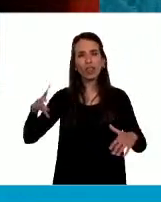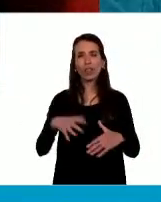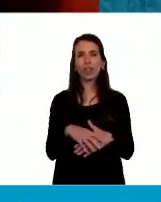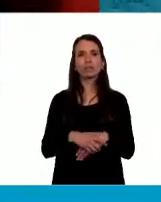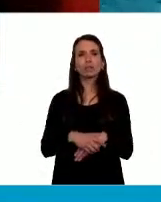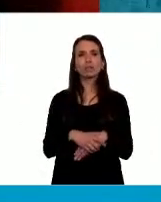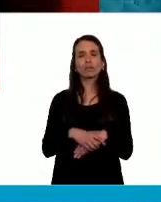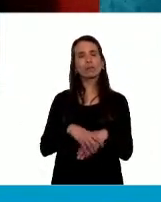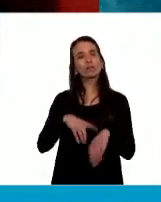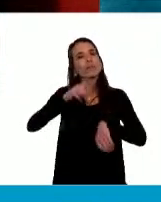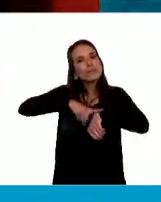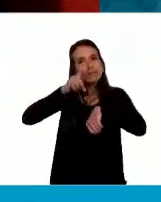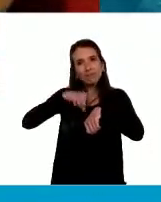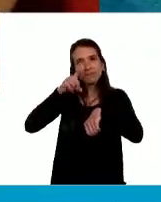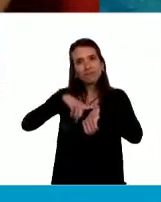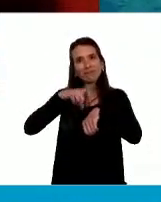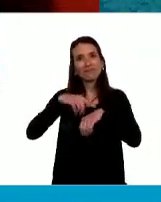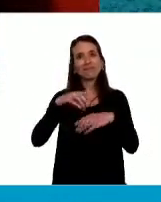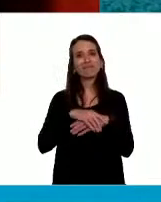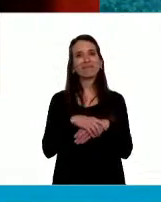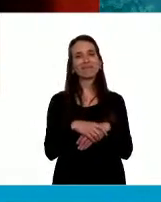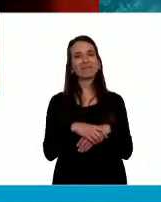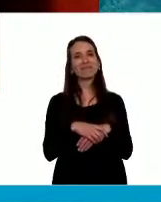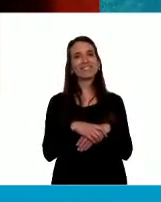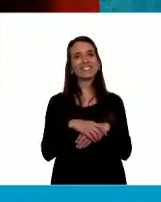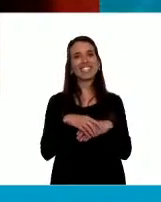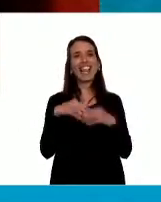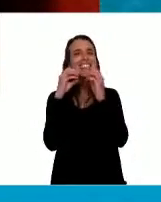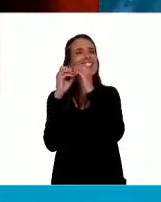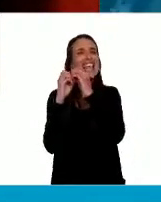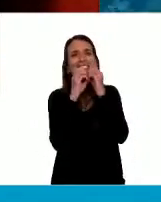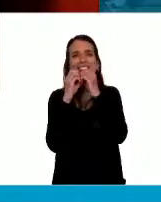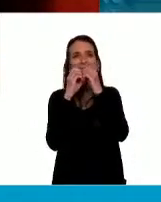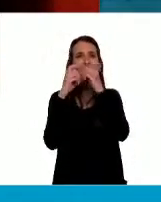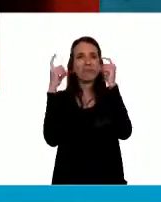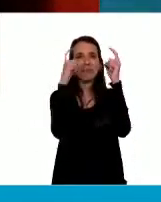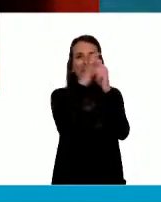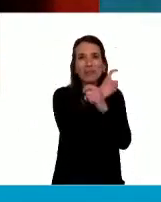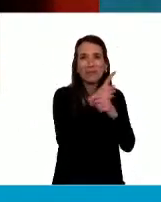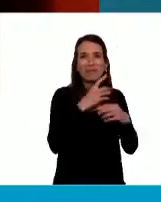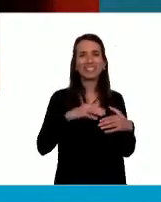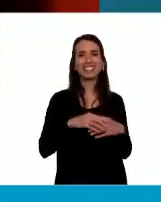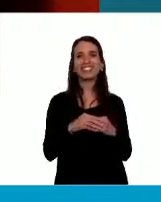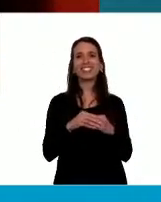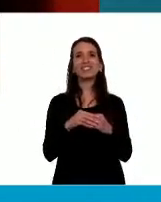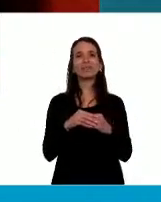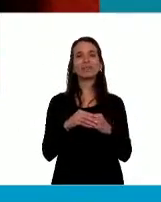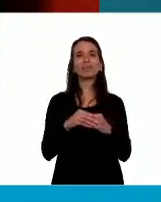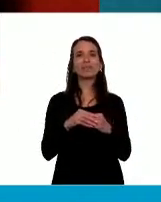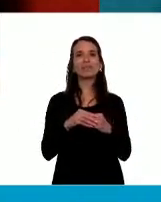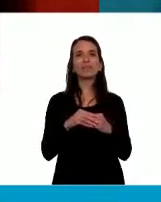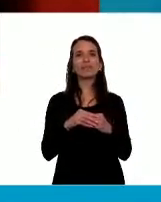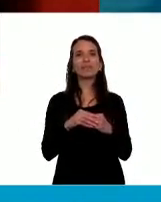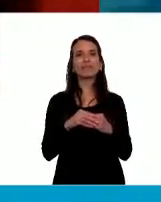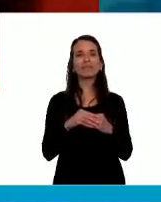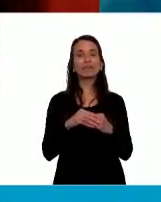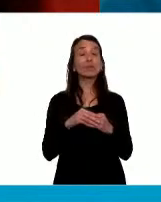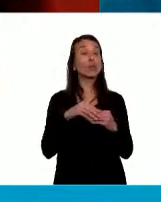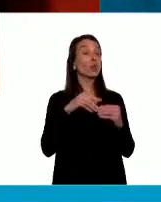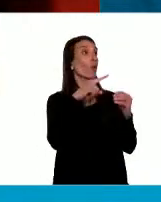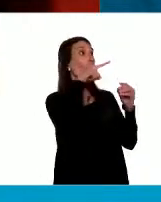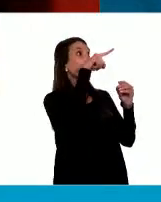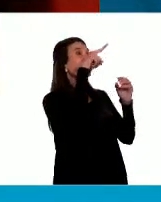tiempo de tanta problemática, en donde las figuras de nuestros